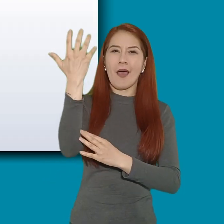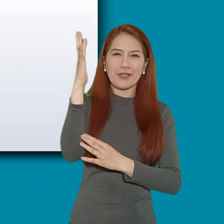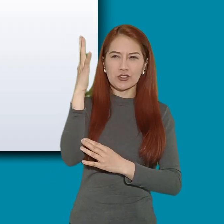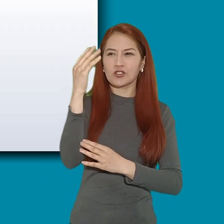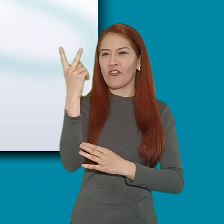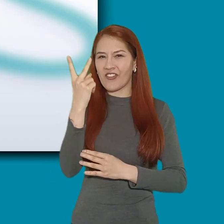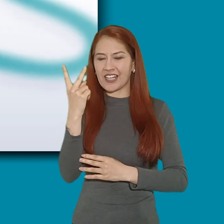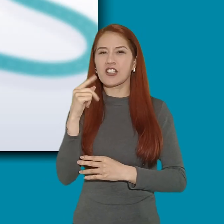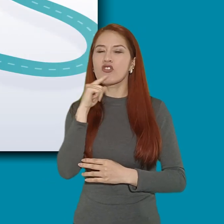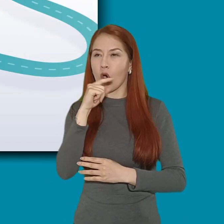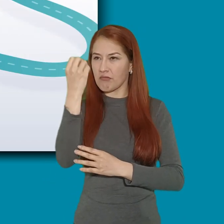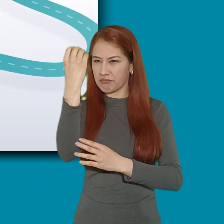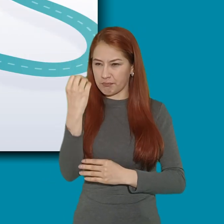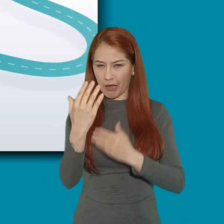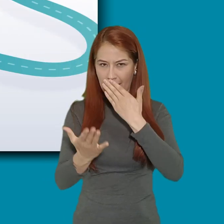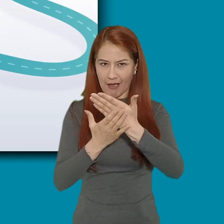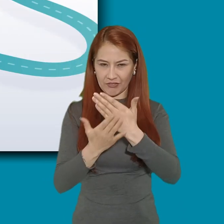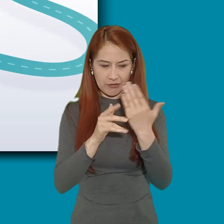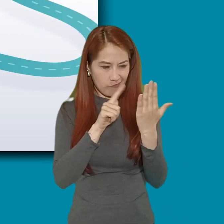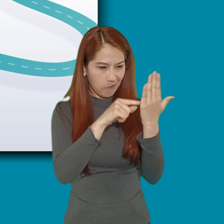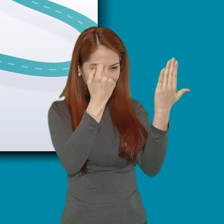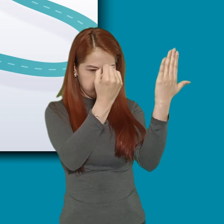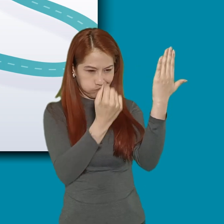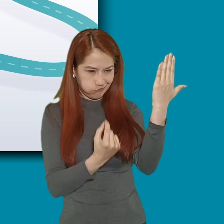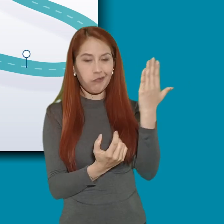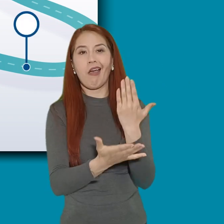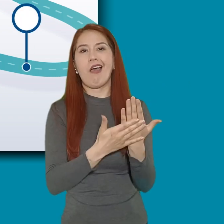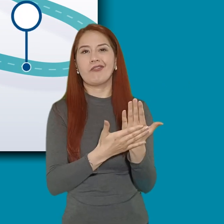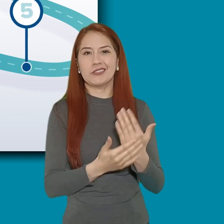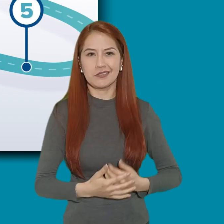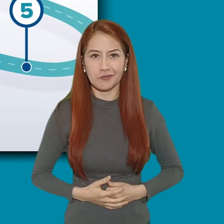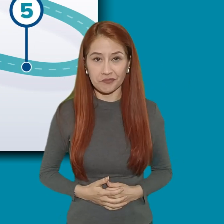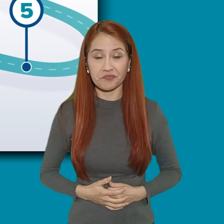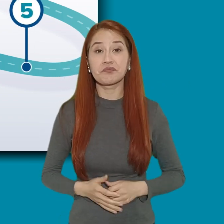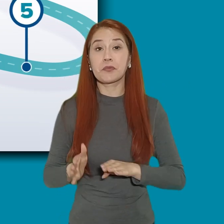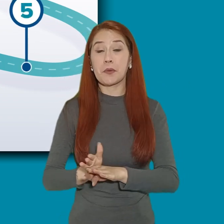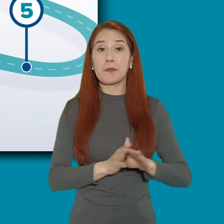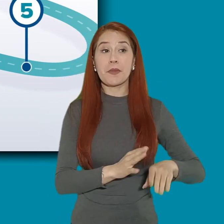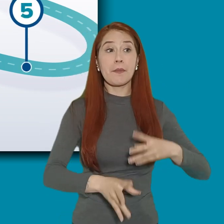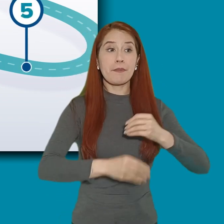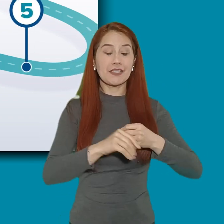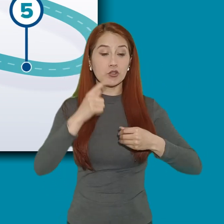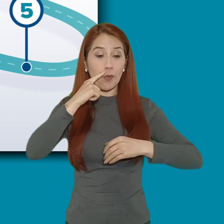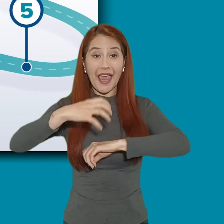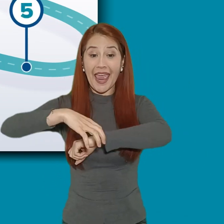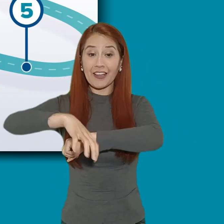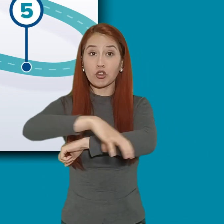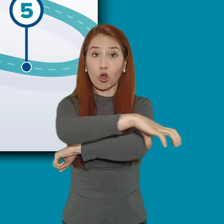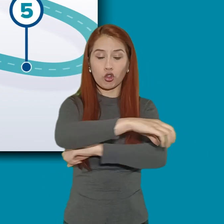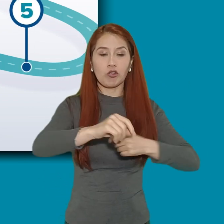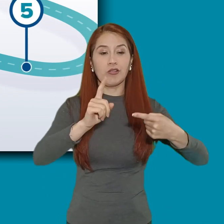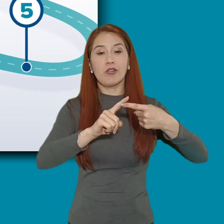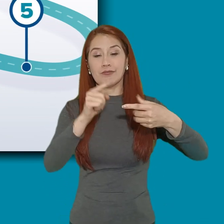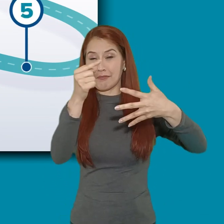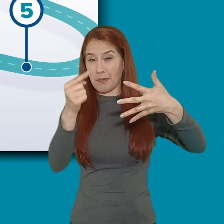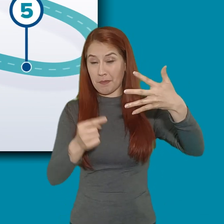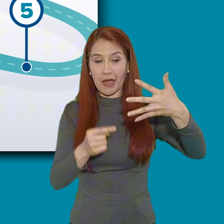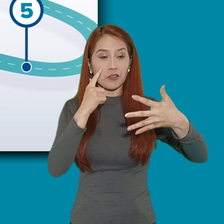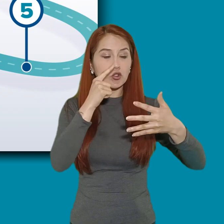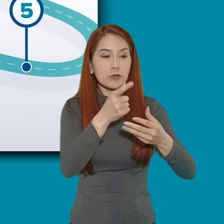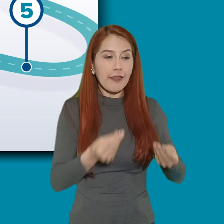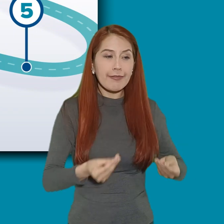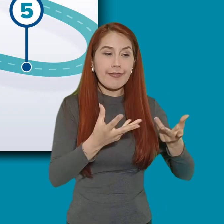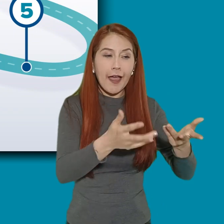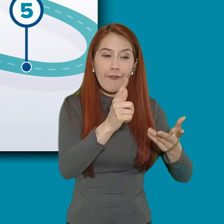Tercero, entregar a cada territorio una hoja de ruta para cada entorno con herramientas para la implementación de